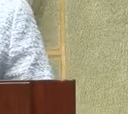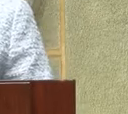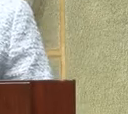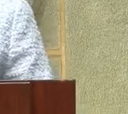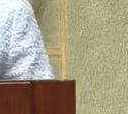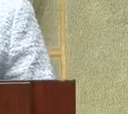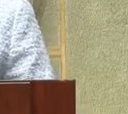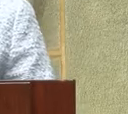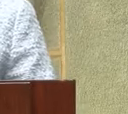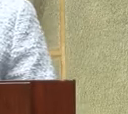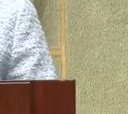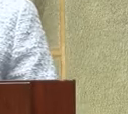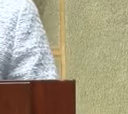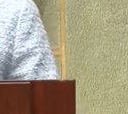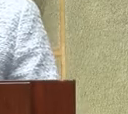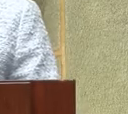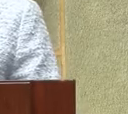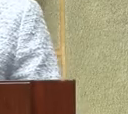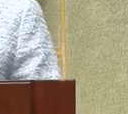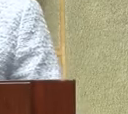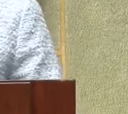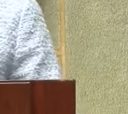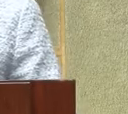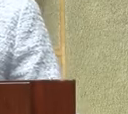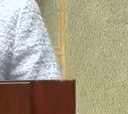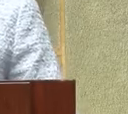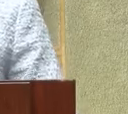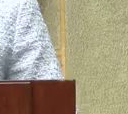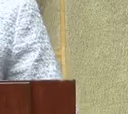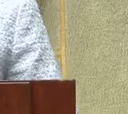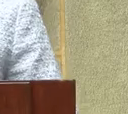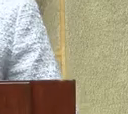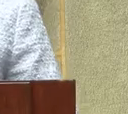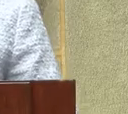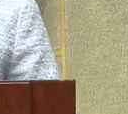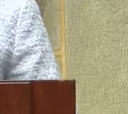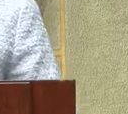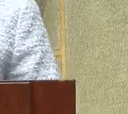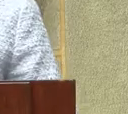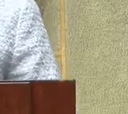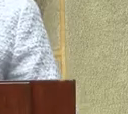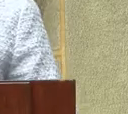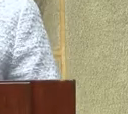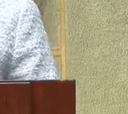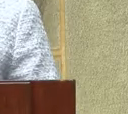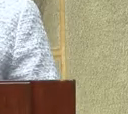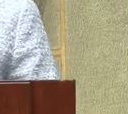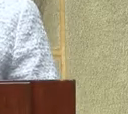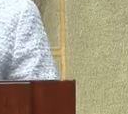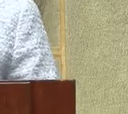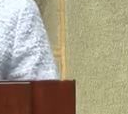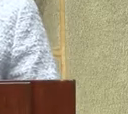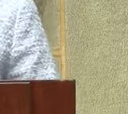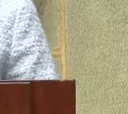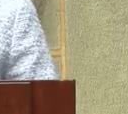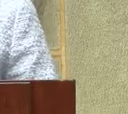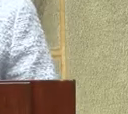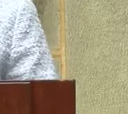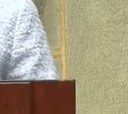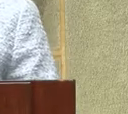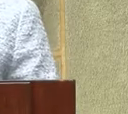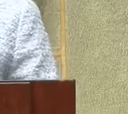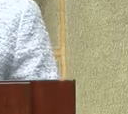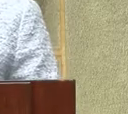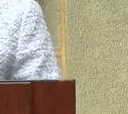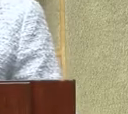comunicación, bienvenidas y bienvenidos. El Gobierno de la República de Guatemala presenta hoy la nueva